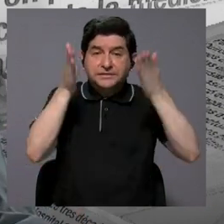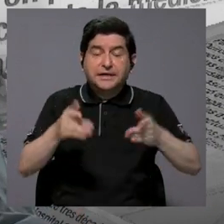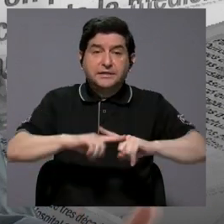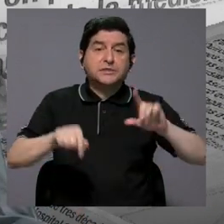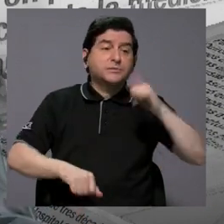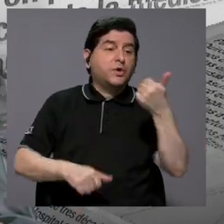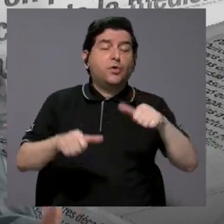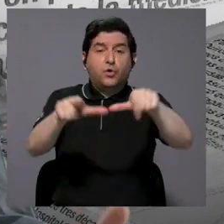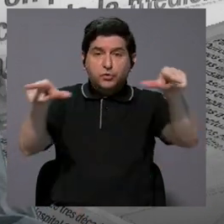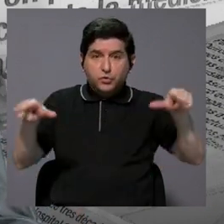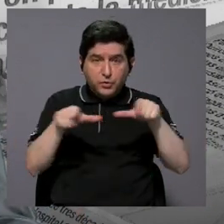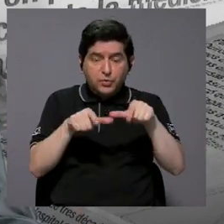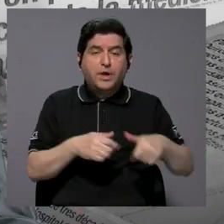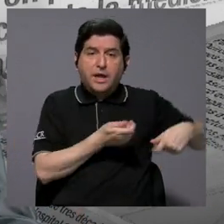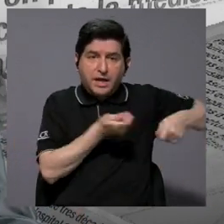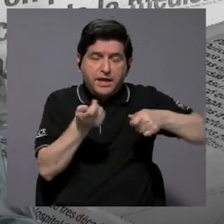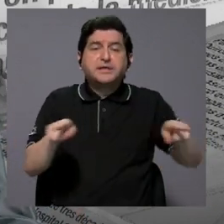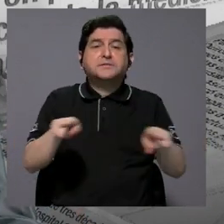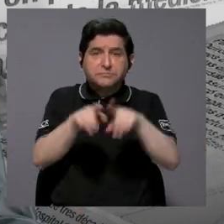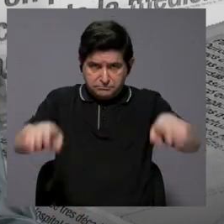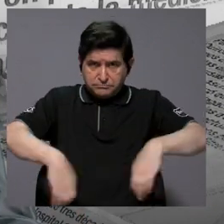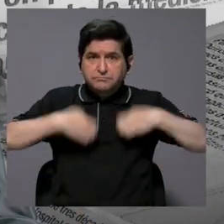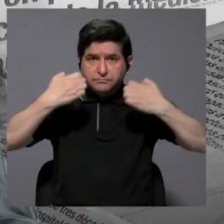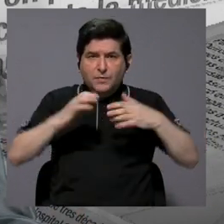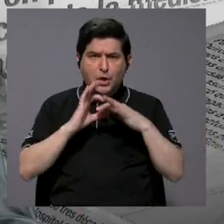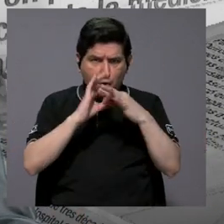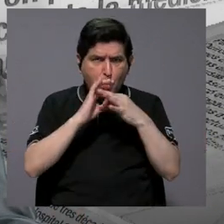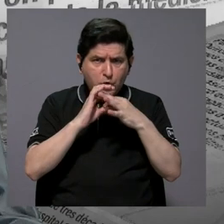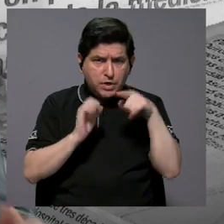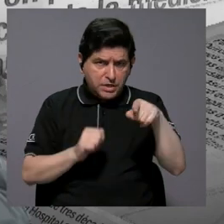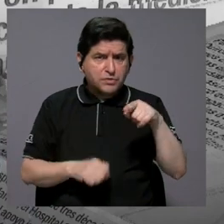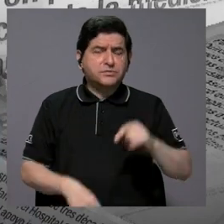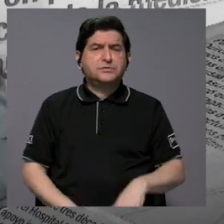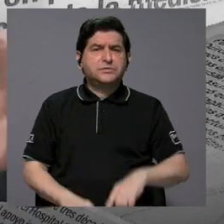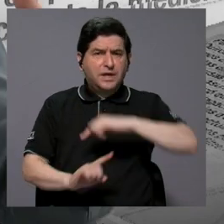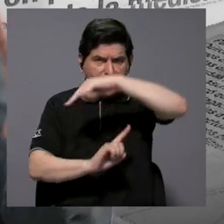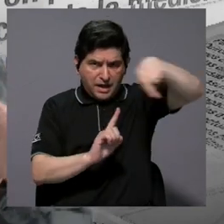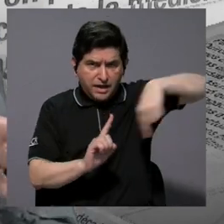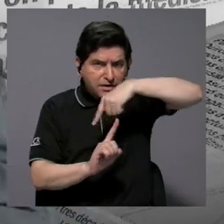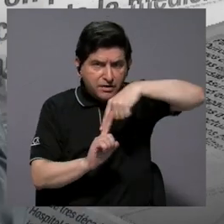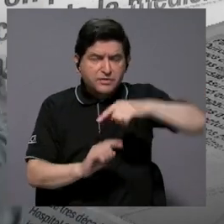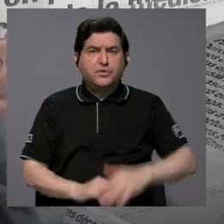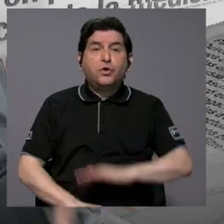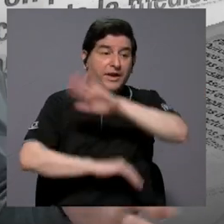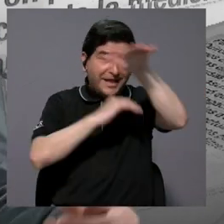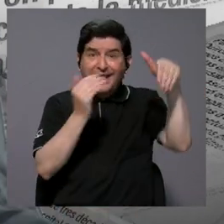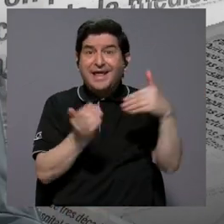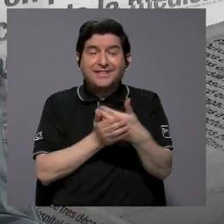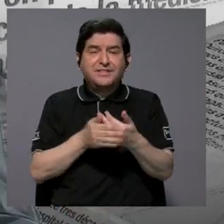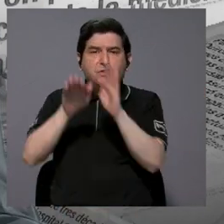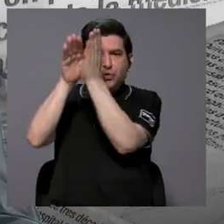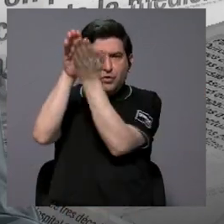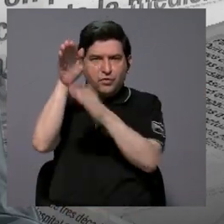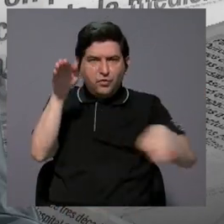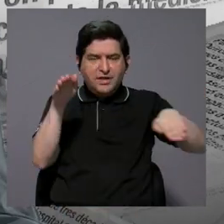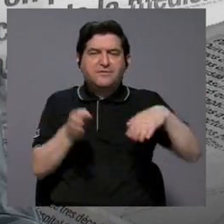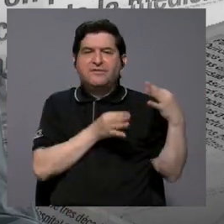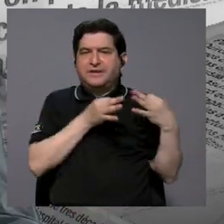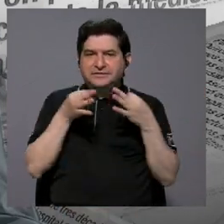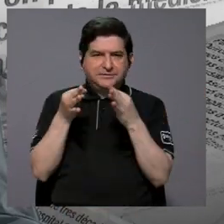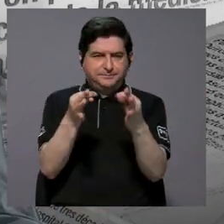otros sitios arqueológicos también... Asociados a Guayau. Y en todo el Valle de Turrialba, en realidad.